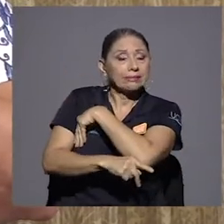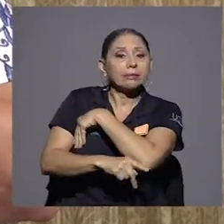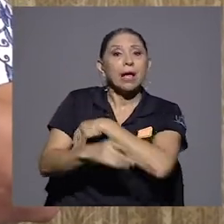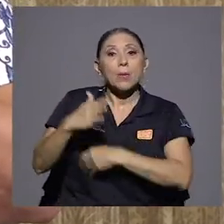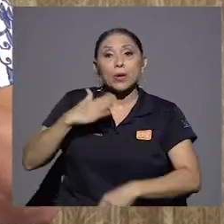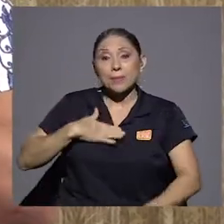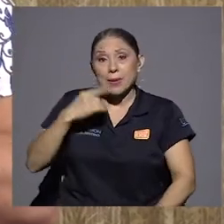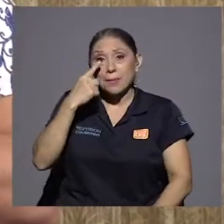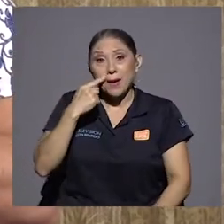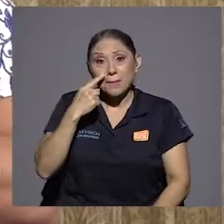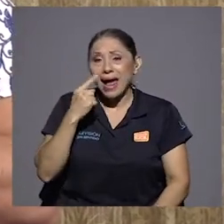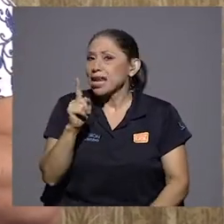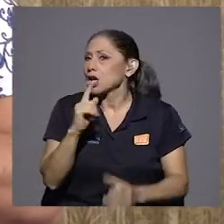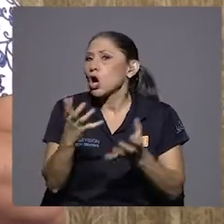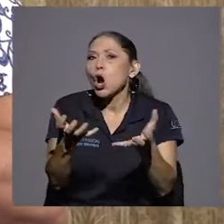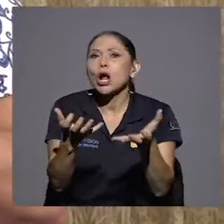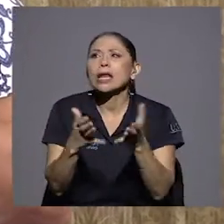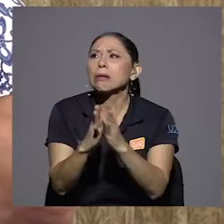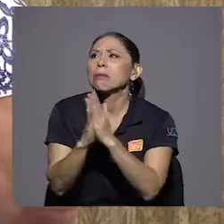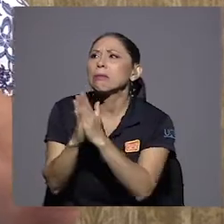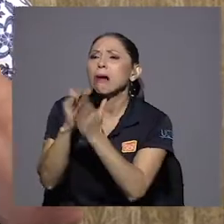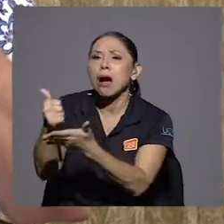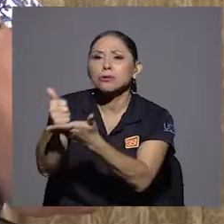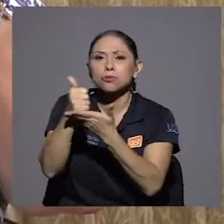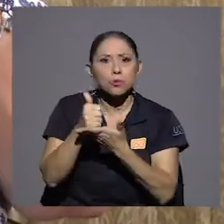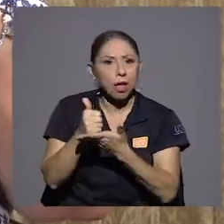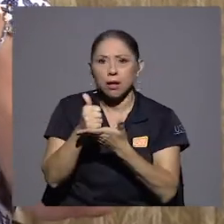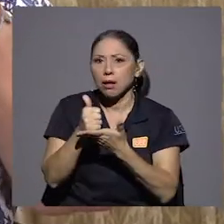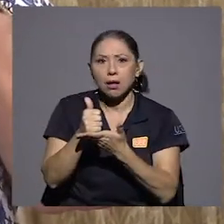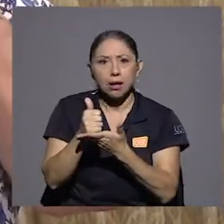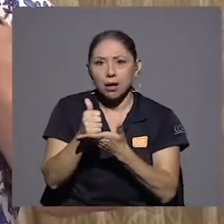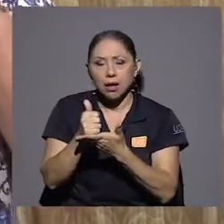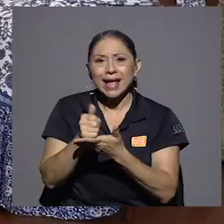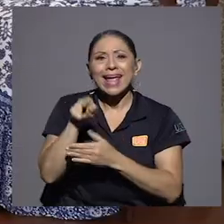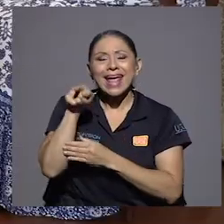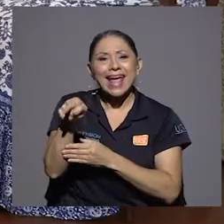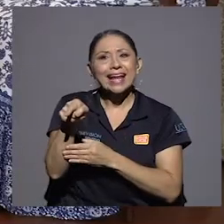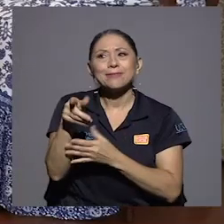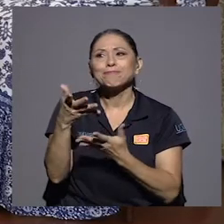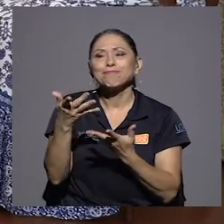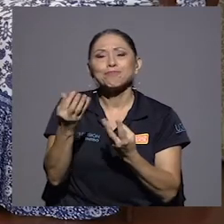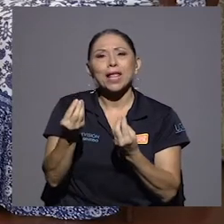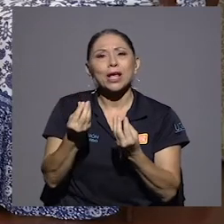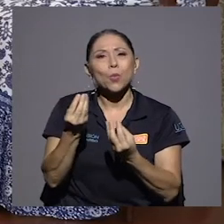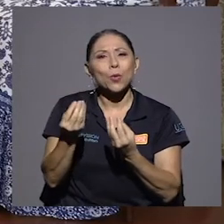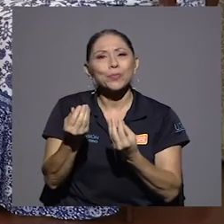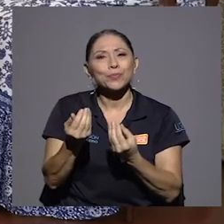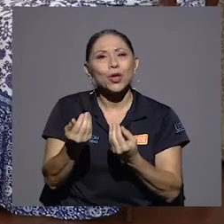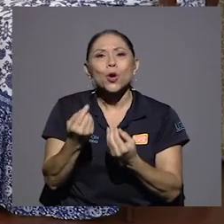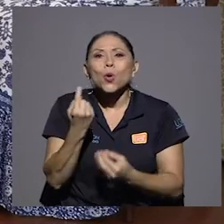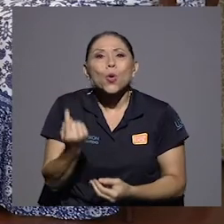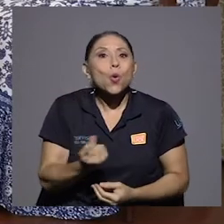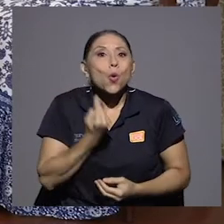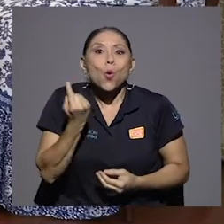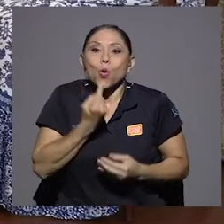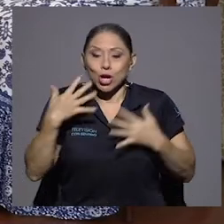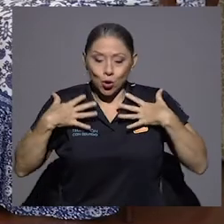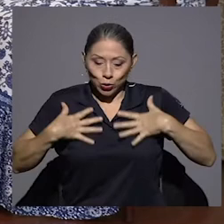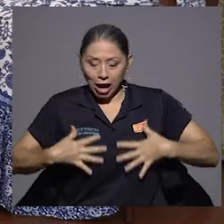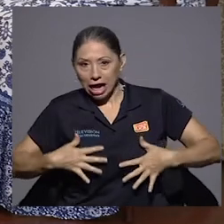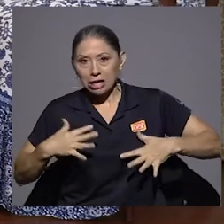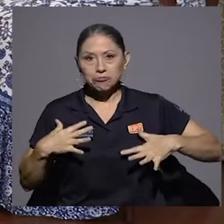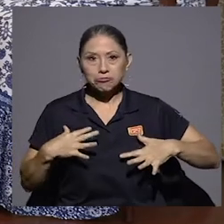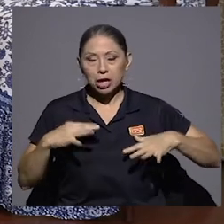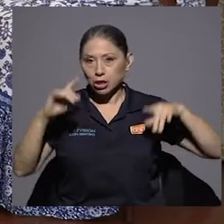pedir ayuda. Entonces él trataba, ¿verdad? Él tenía como su único traje y su